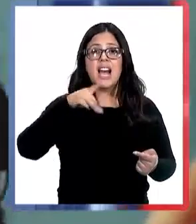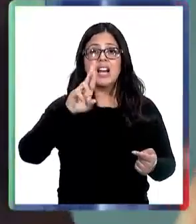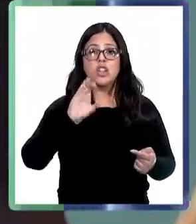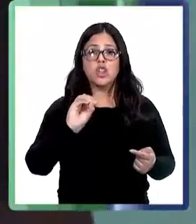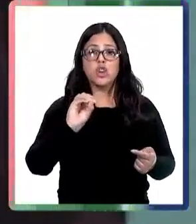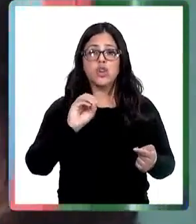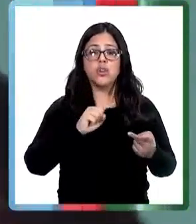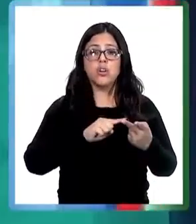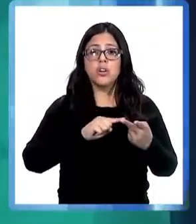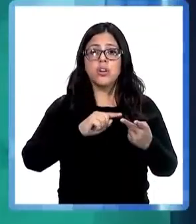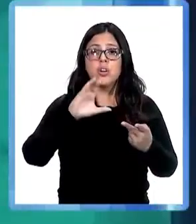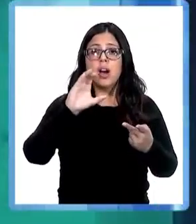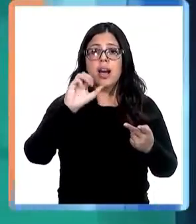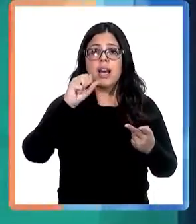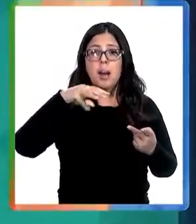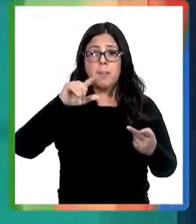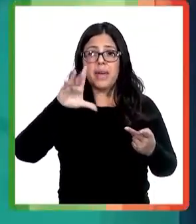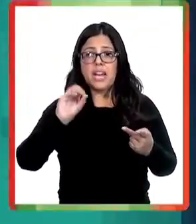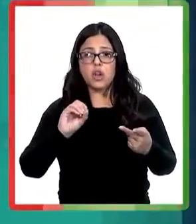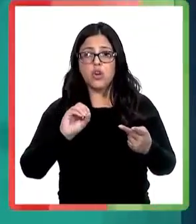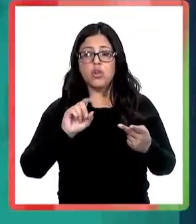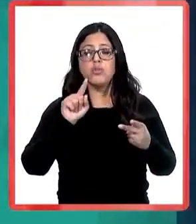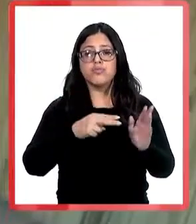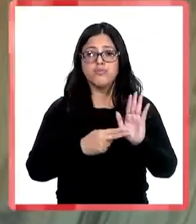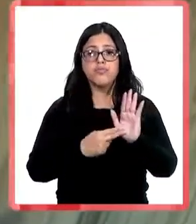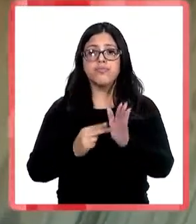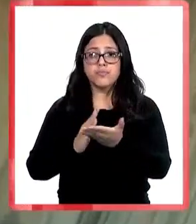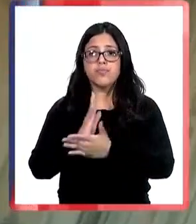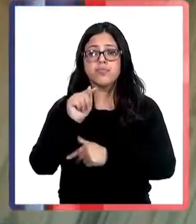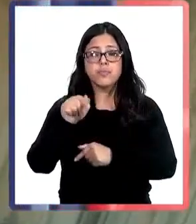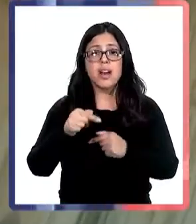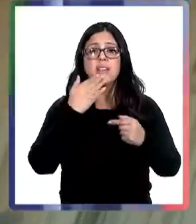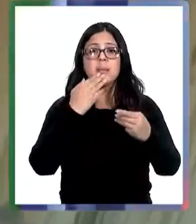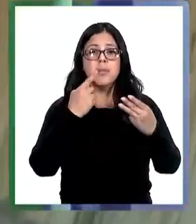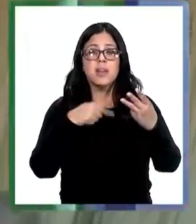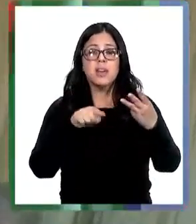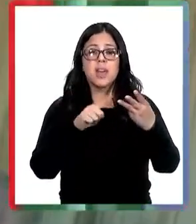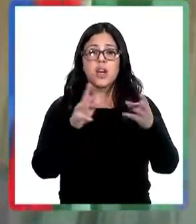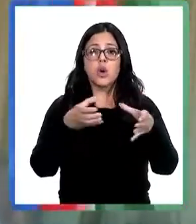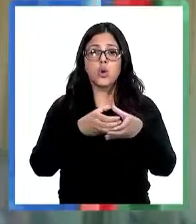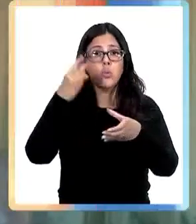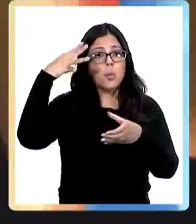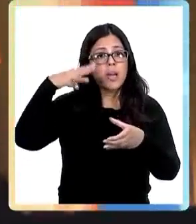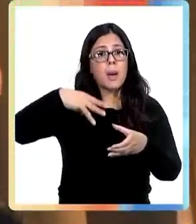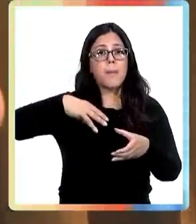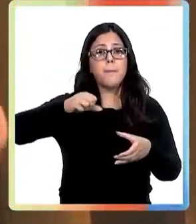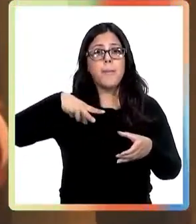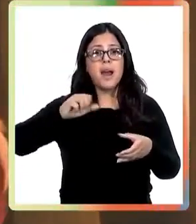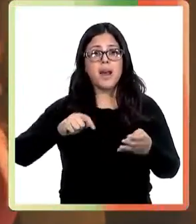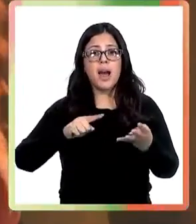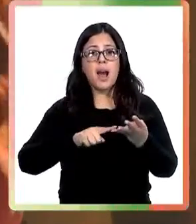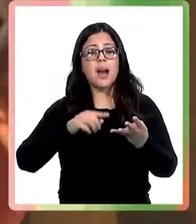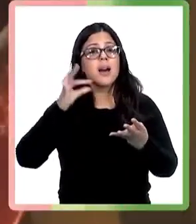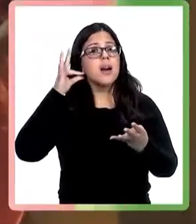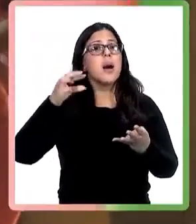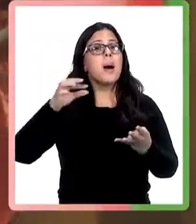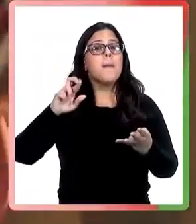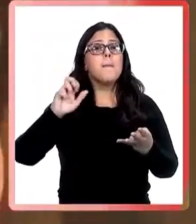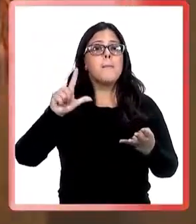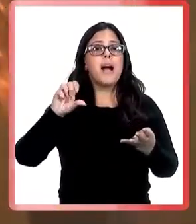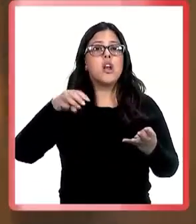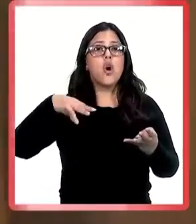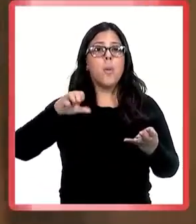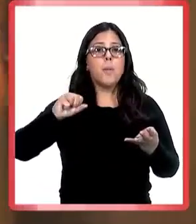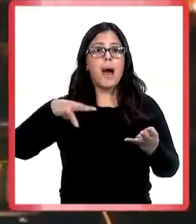colombiano Camilo que debutará en el escenario Viña Marino a ellos se sumará la banda mexicana Maná la chilena Paloma Mami